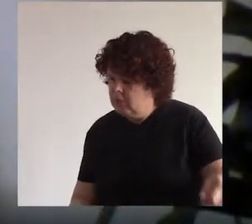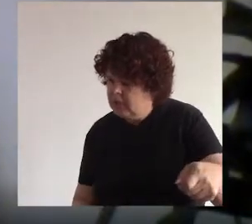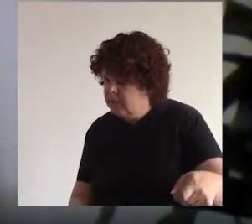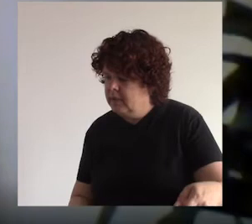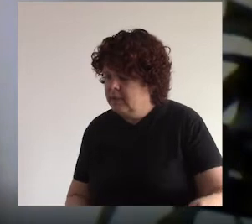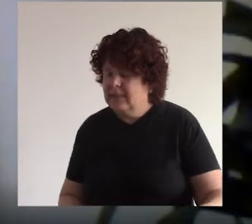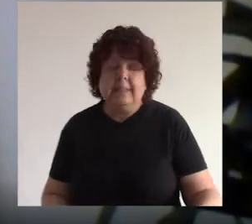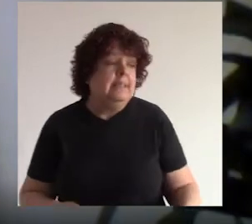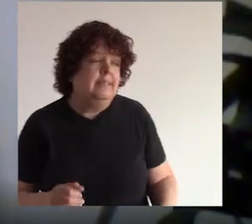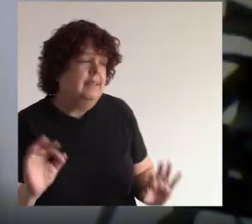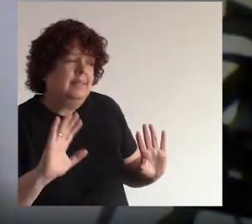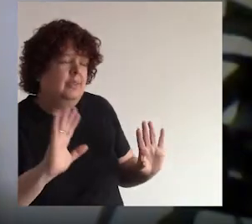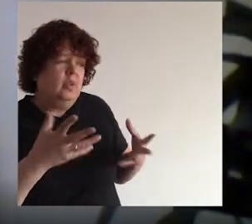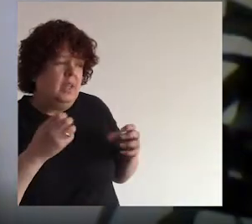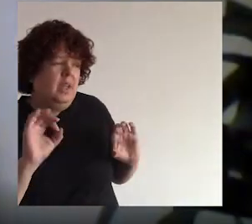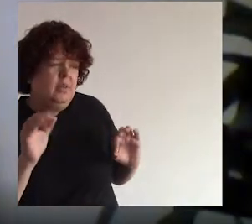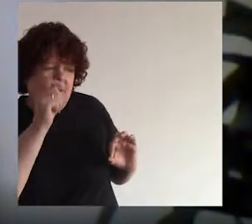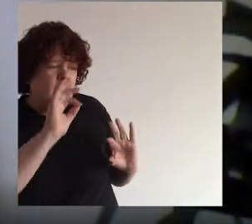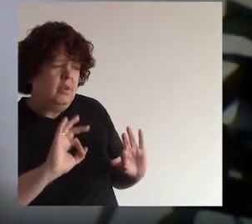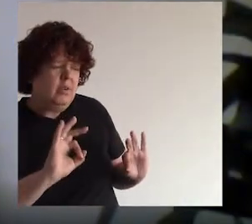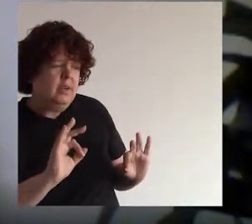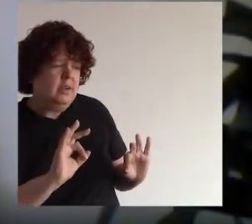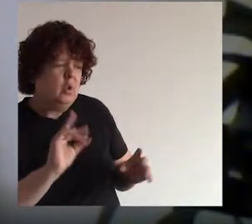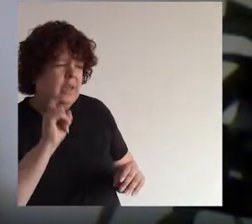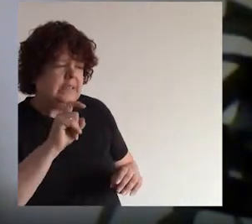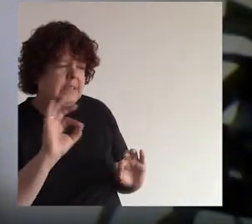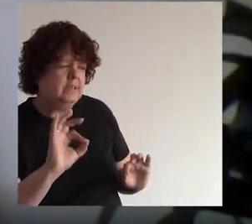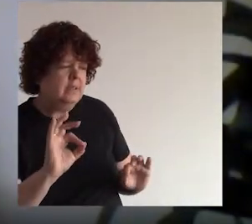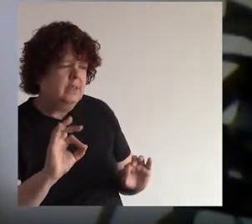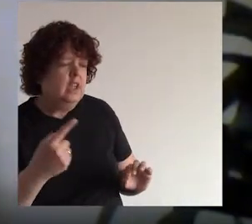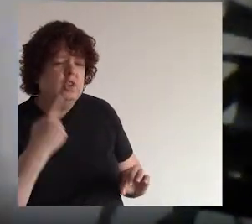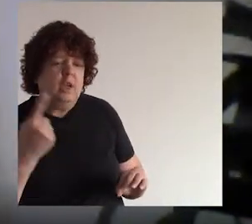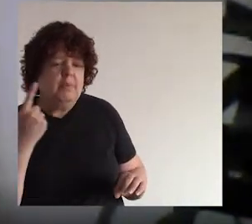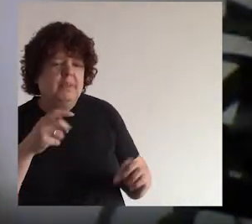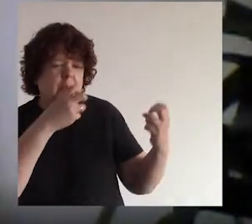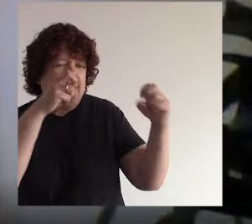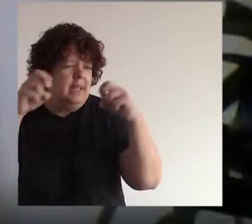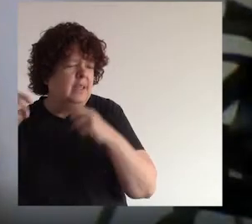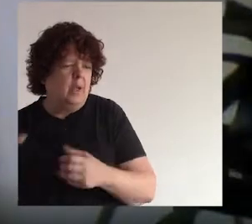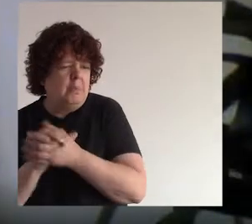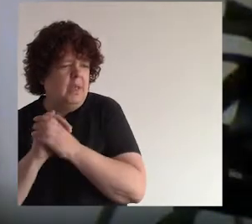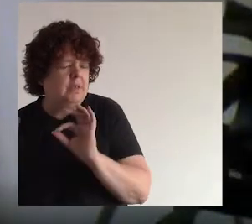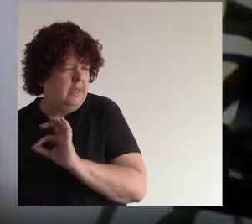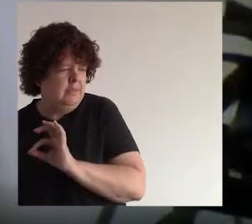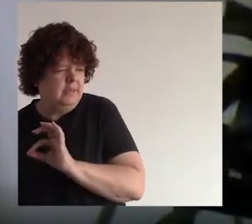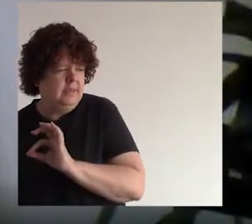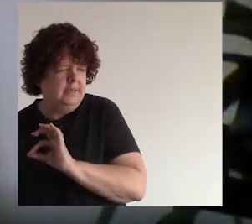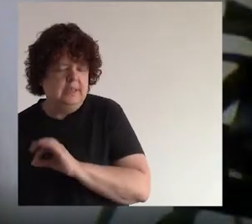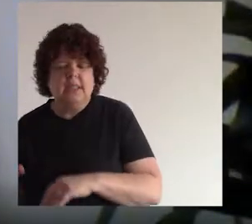rojo y yo la verdad mira no quiero un gorro ahorita no necesito un gorro solamente he vendido a pasear con mis amigos